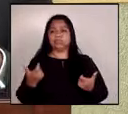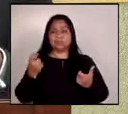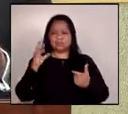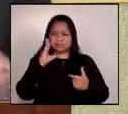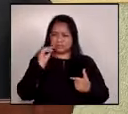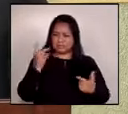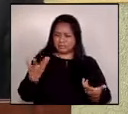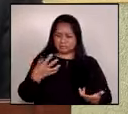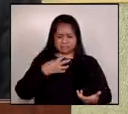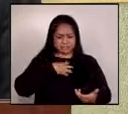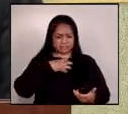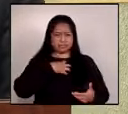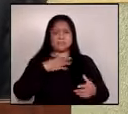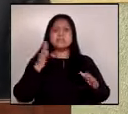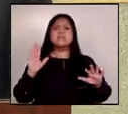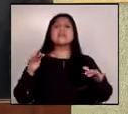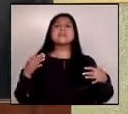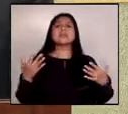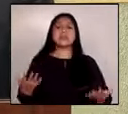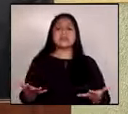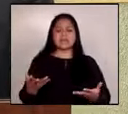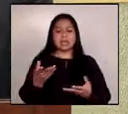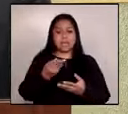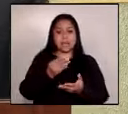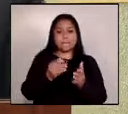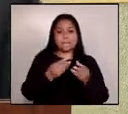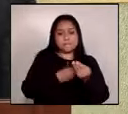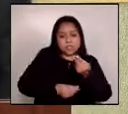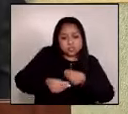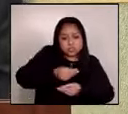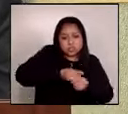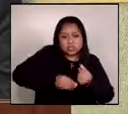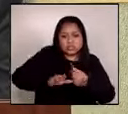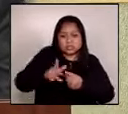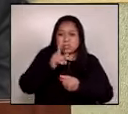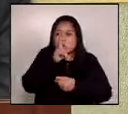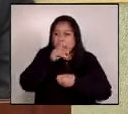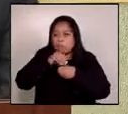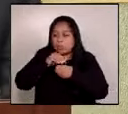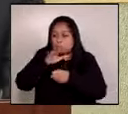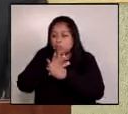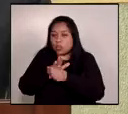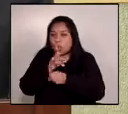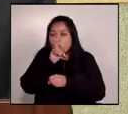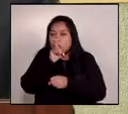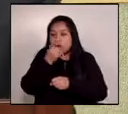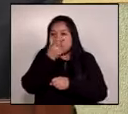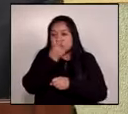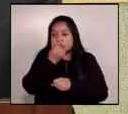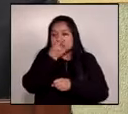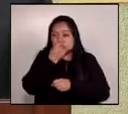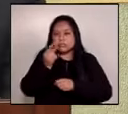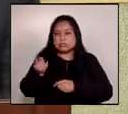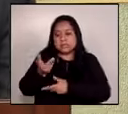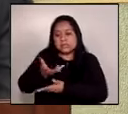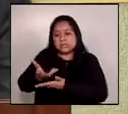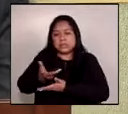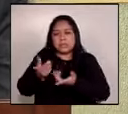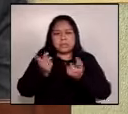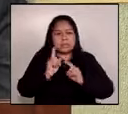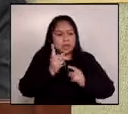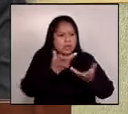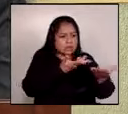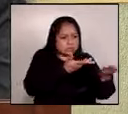patrimonios, producto de negocios opacos y corruptos, mientras los servicios públicos